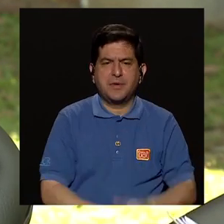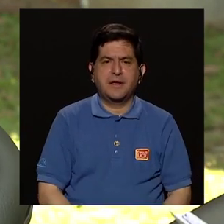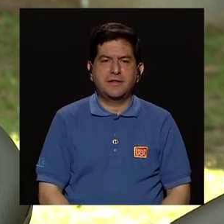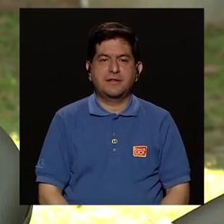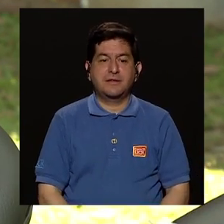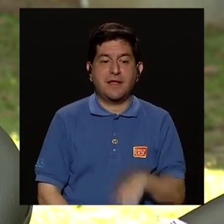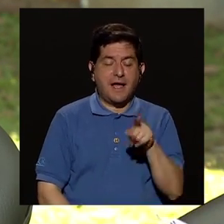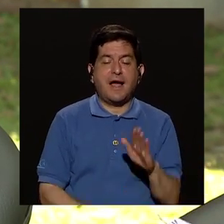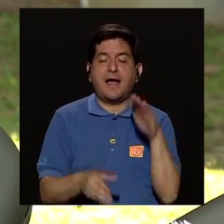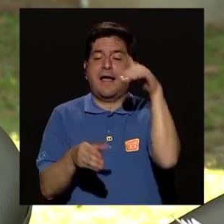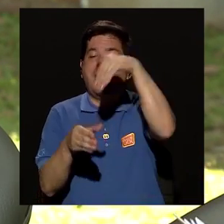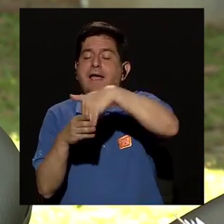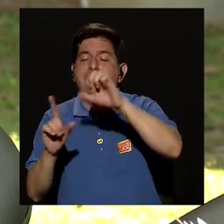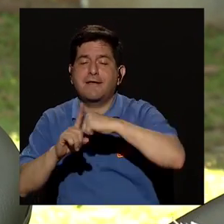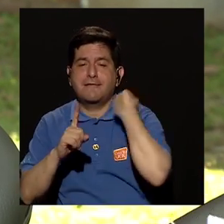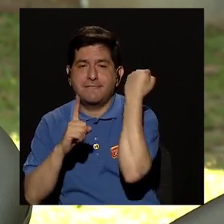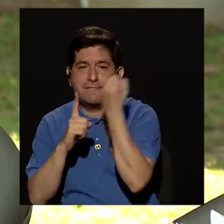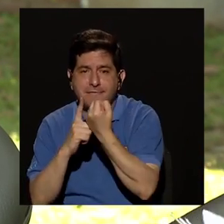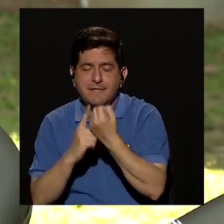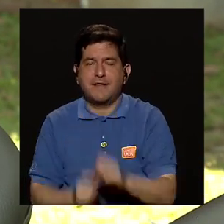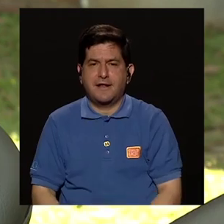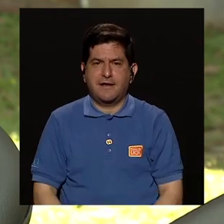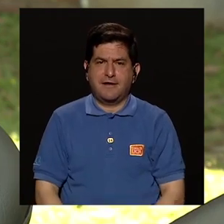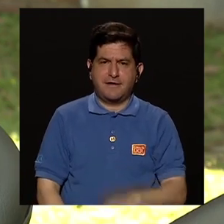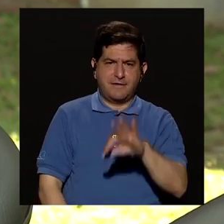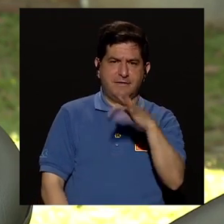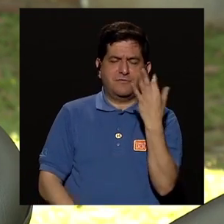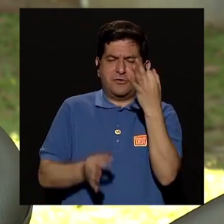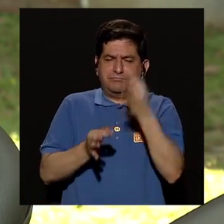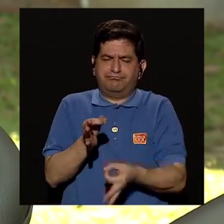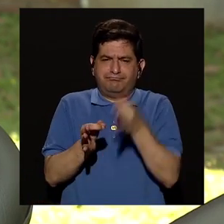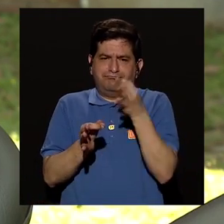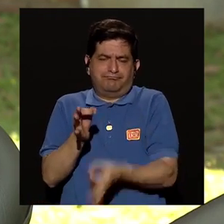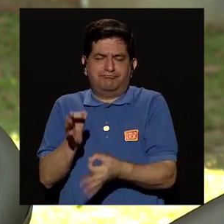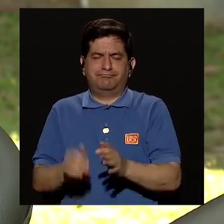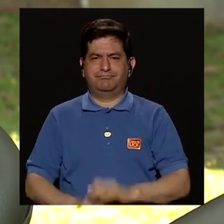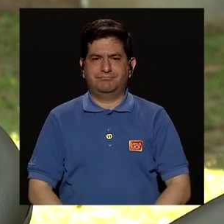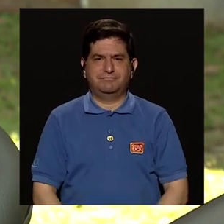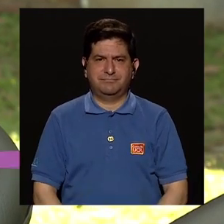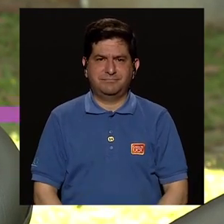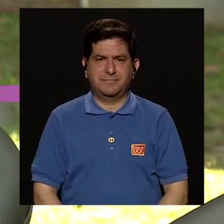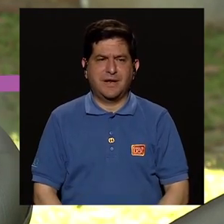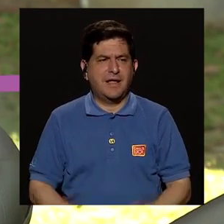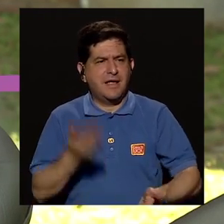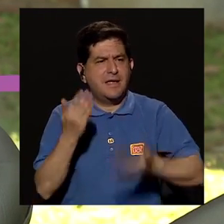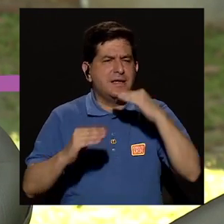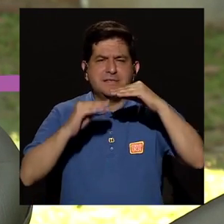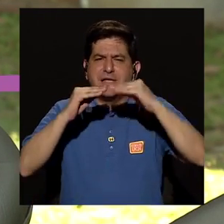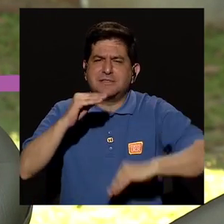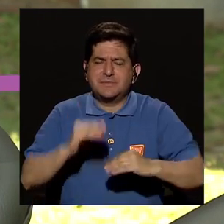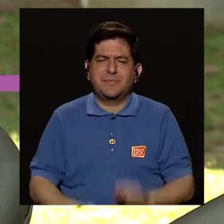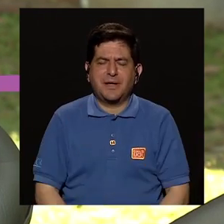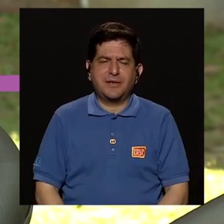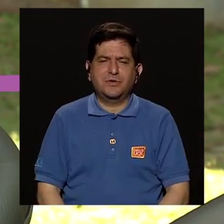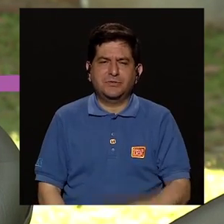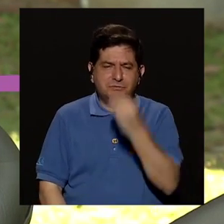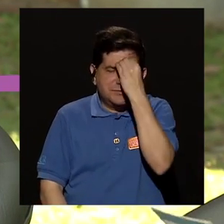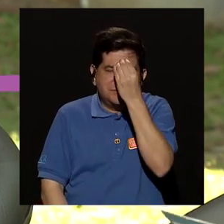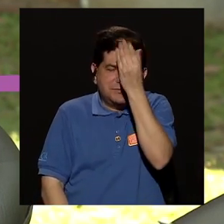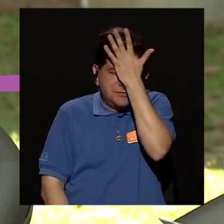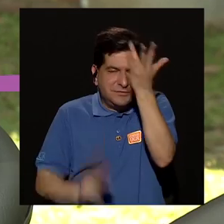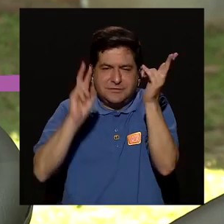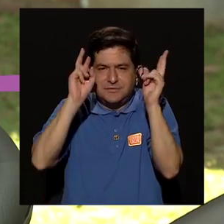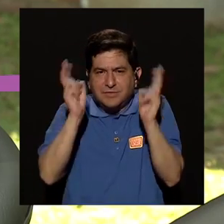nuestra incursión en la sociedad como tal pues va a ser más sencilla y menos traumática